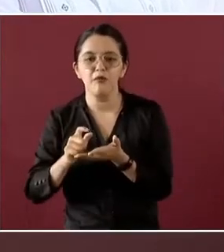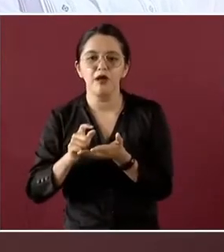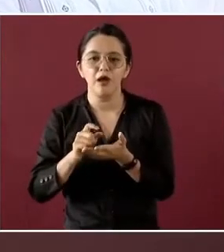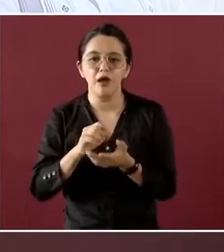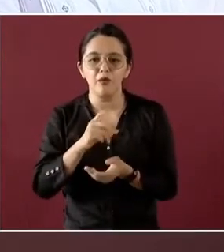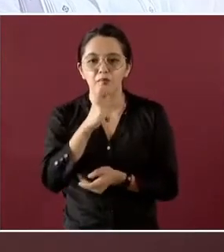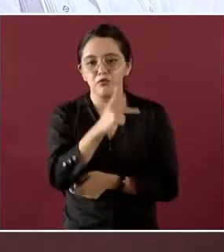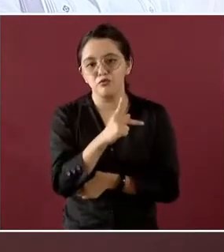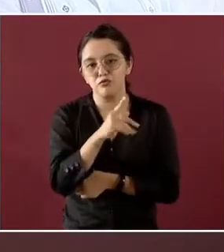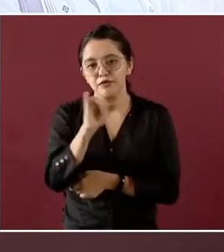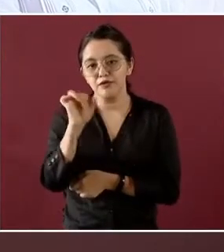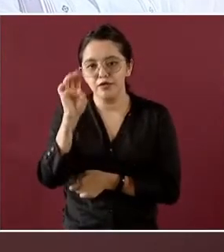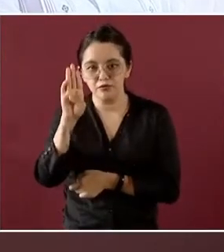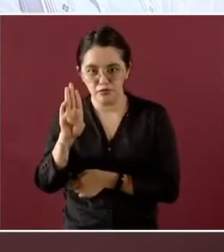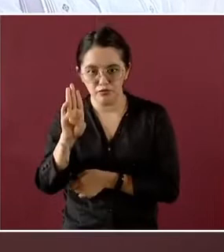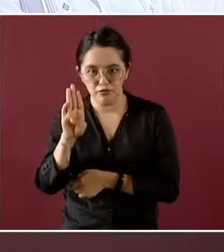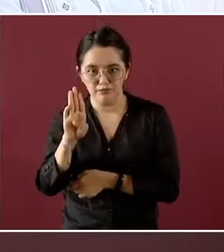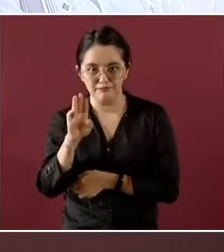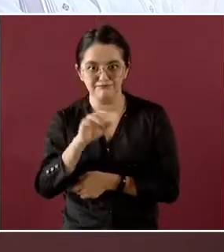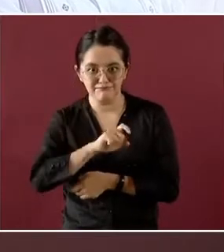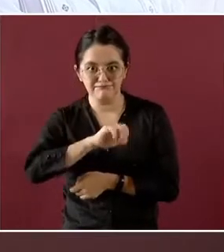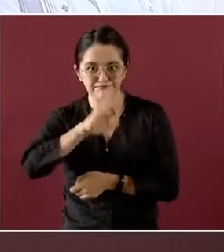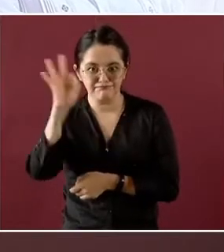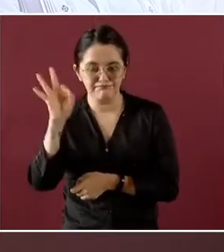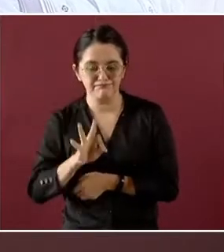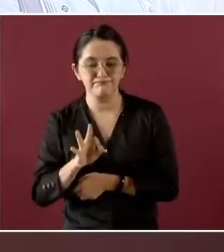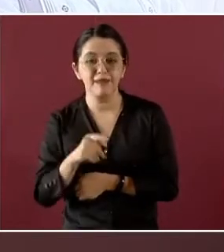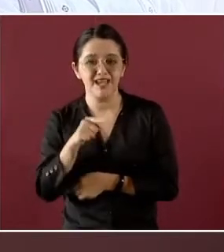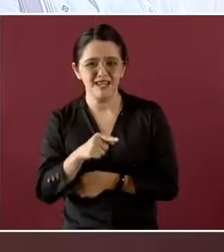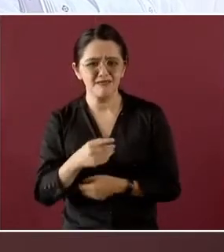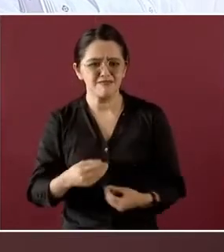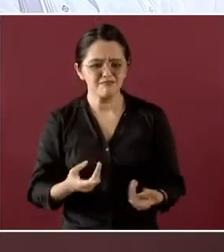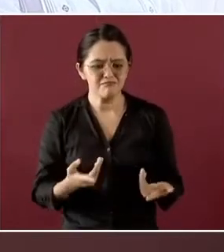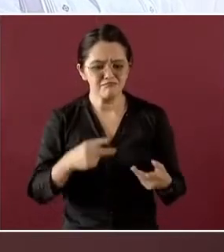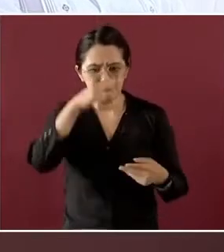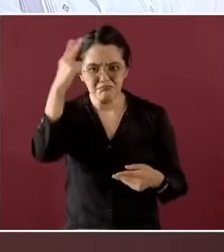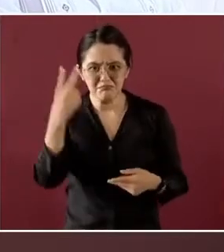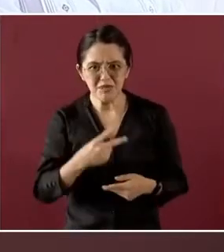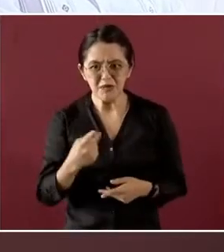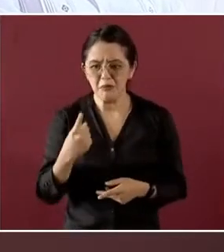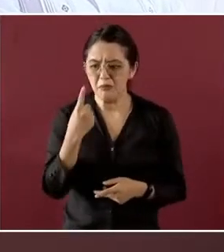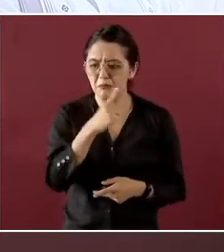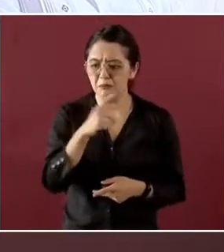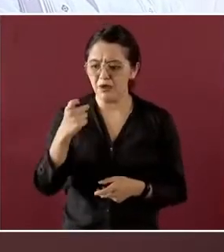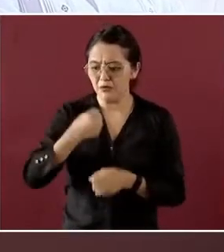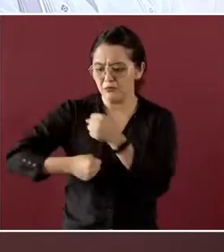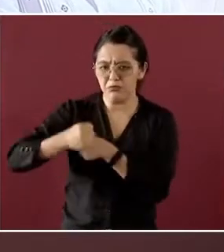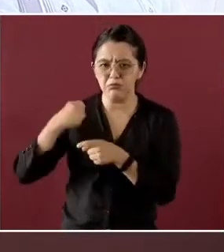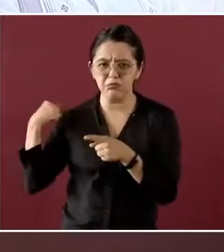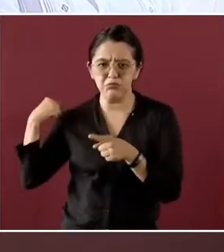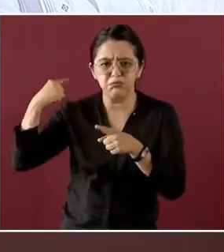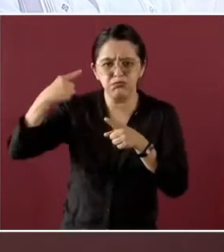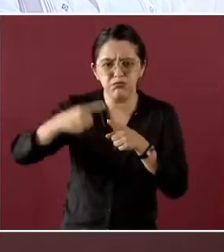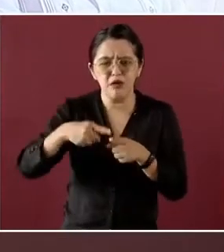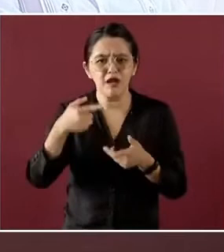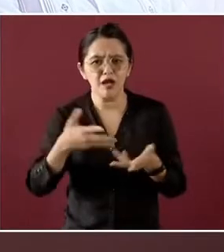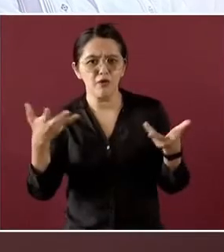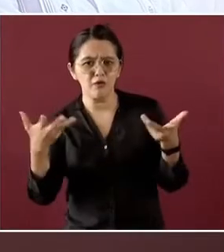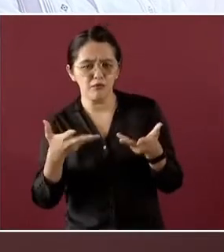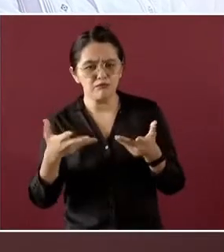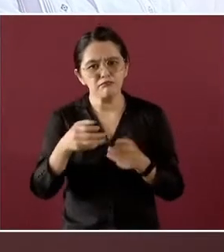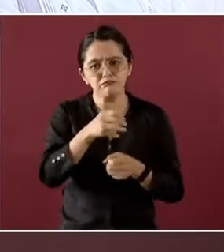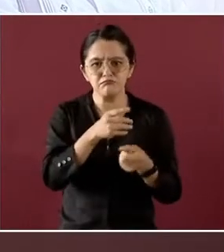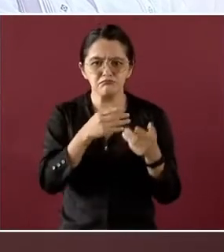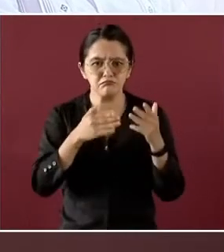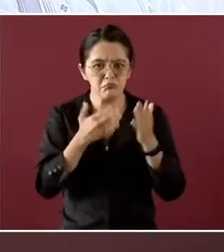Hemos estado en el país más de 100 años, siendo parte estratégica del desarrollo social y económico de